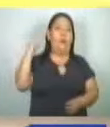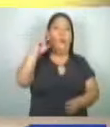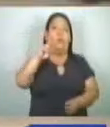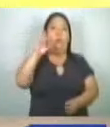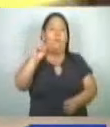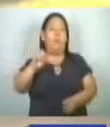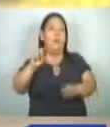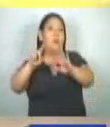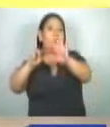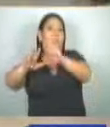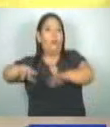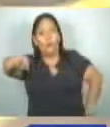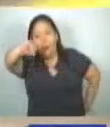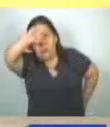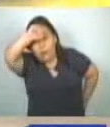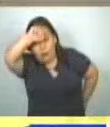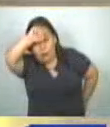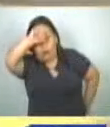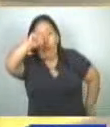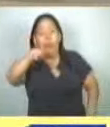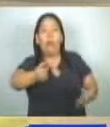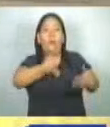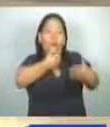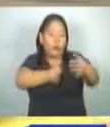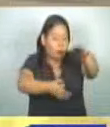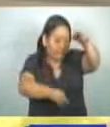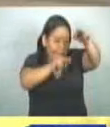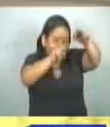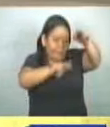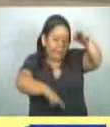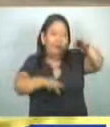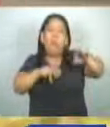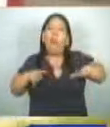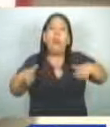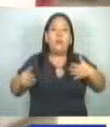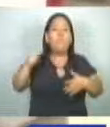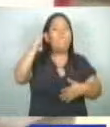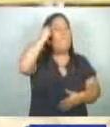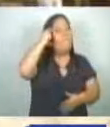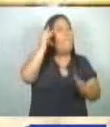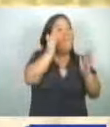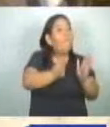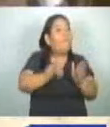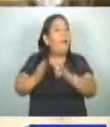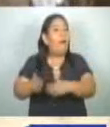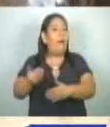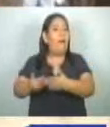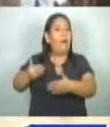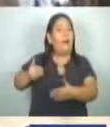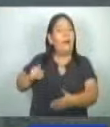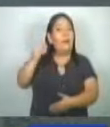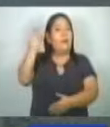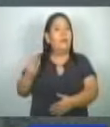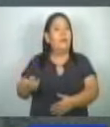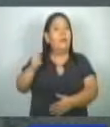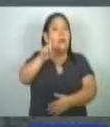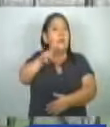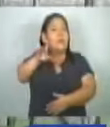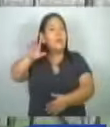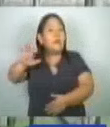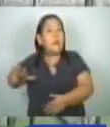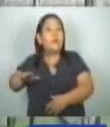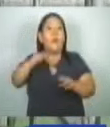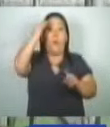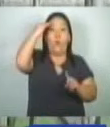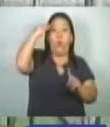Guayabal, Cuscatlán Norte. Informes fiscales detallan que el hecho fue planificado 15 días antes y el ataque se registró cuando